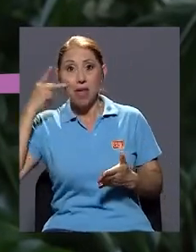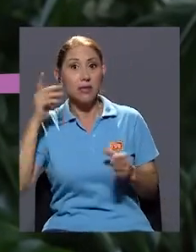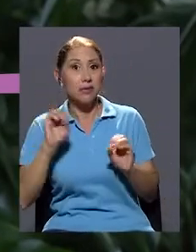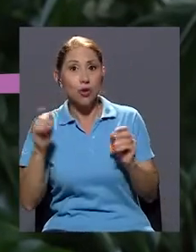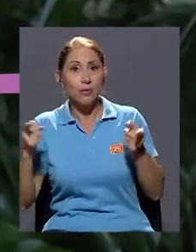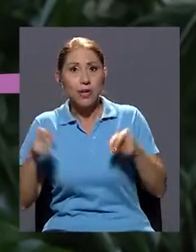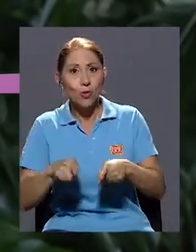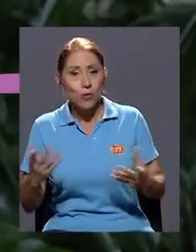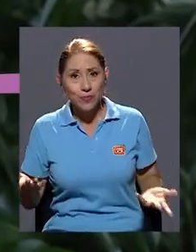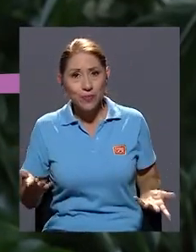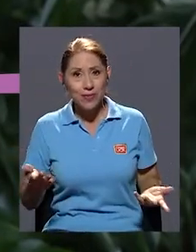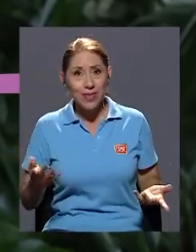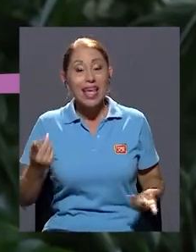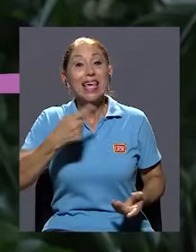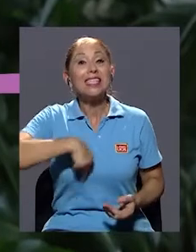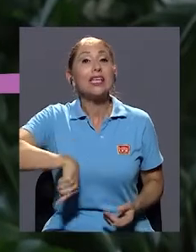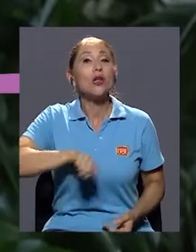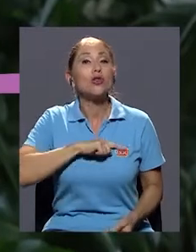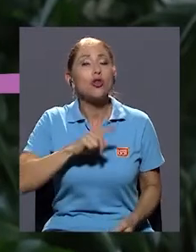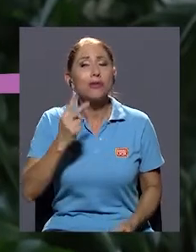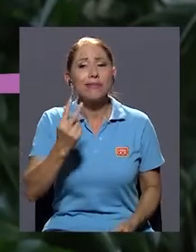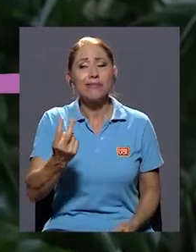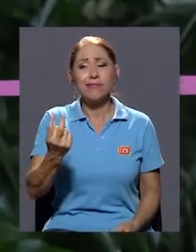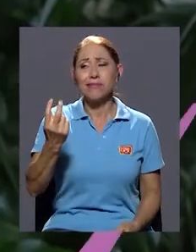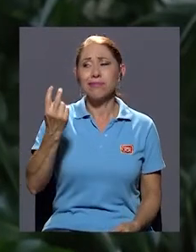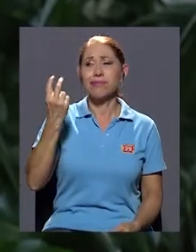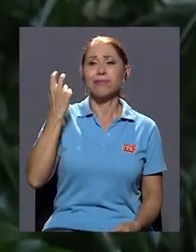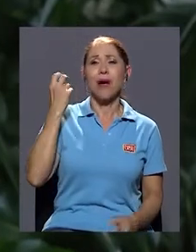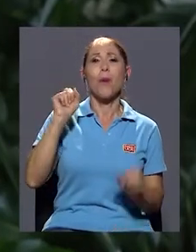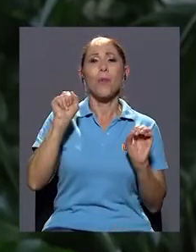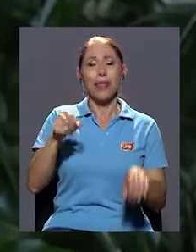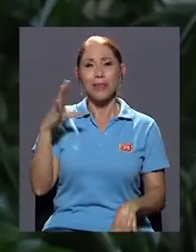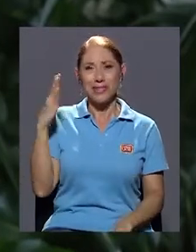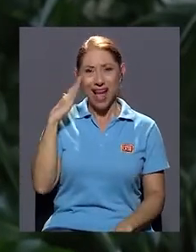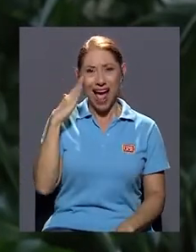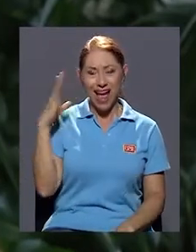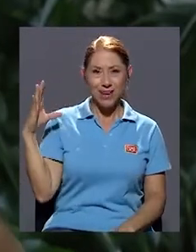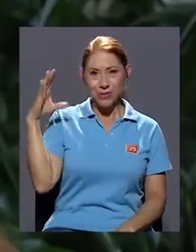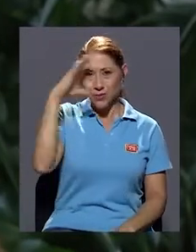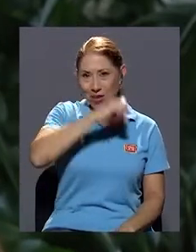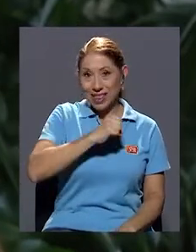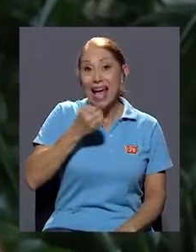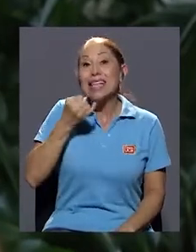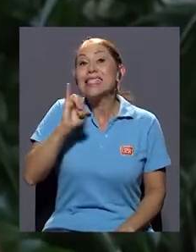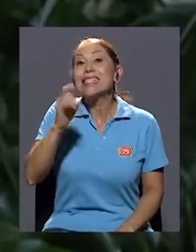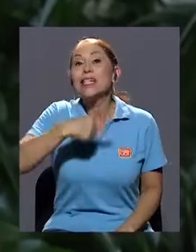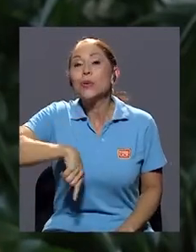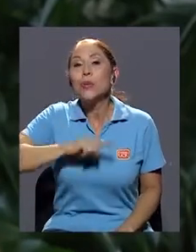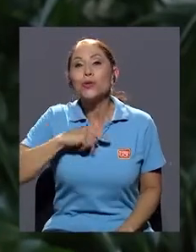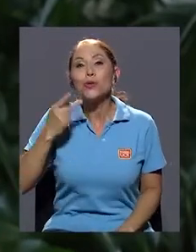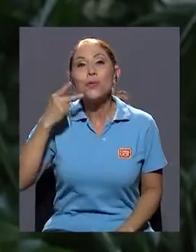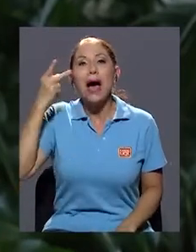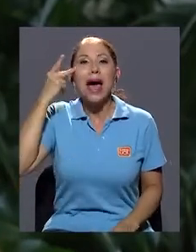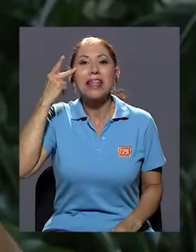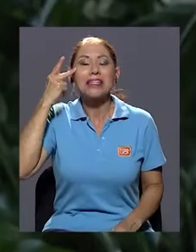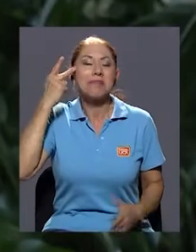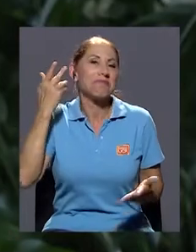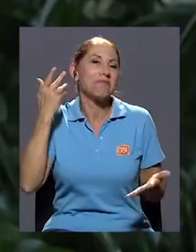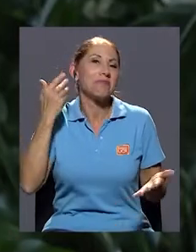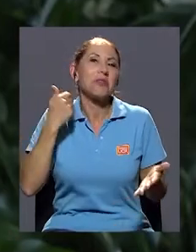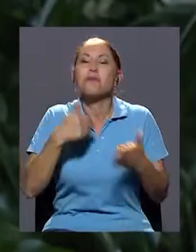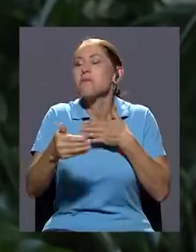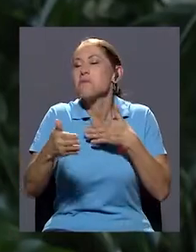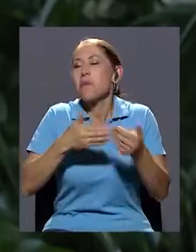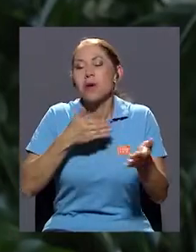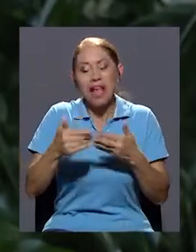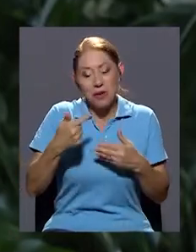y si nosotros echamos para atrás podemos encontrar de que, bueno, si nuestros padres, a pesar de lo que hicimos o de lo que